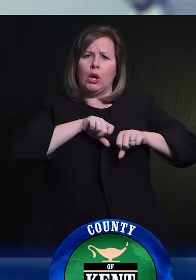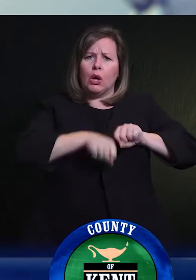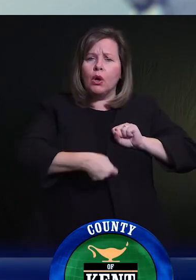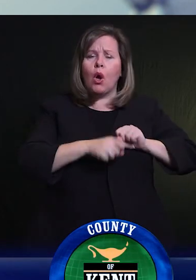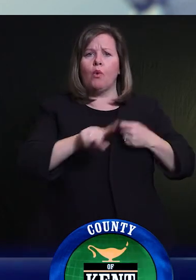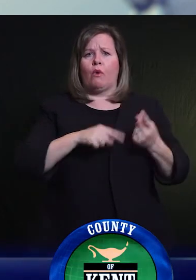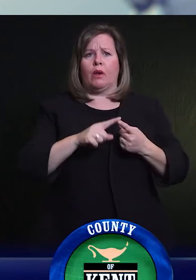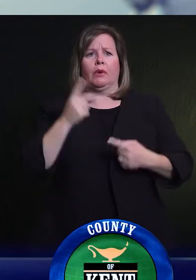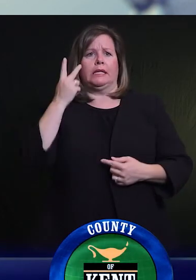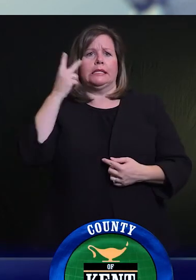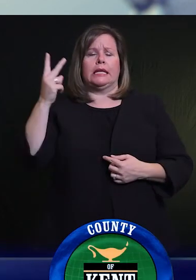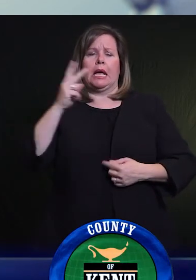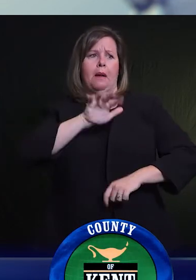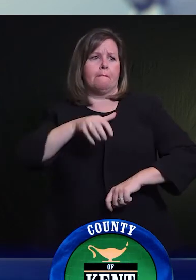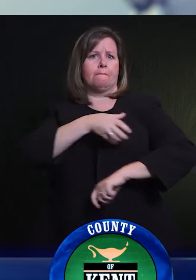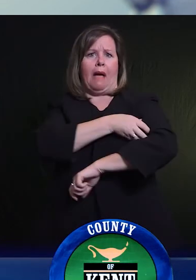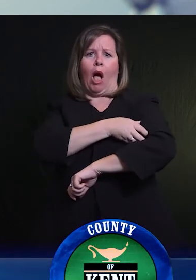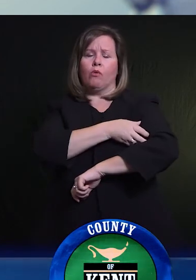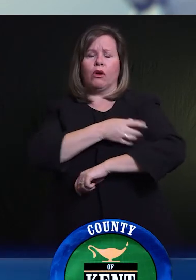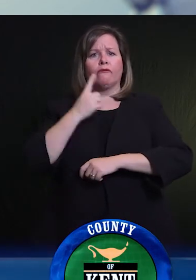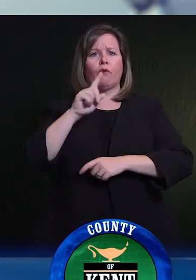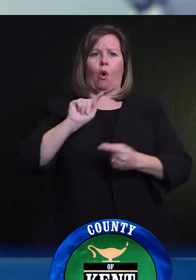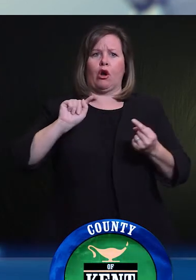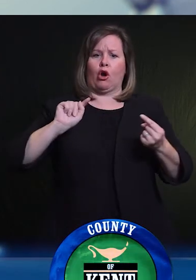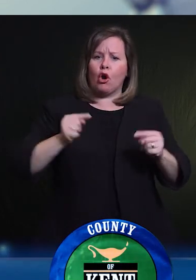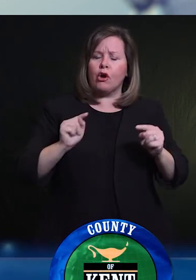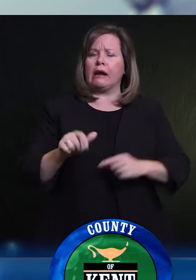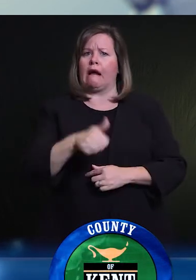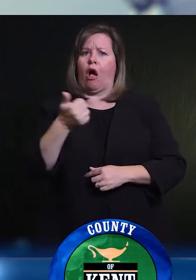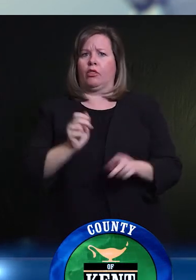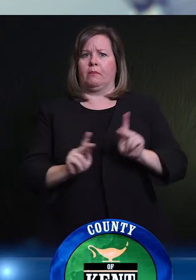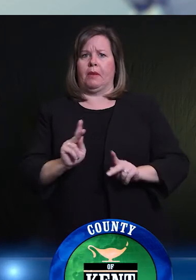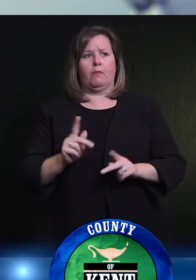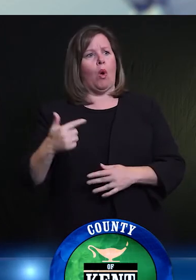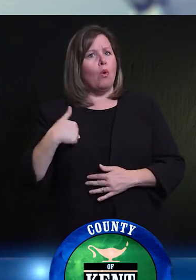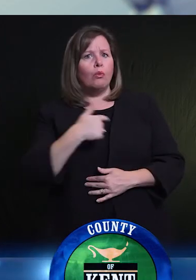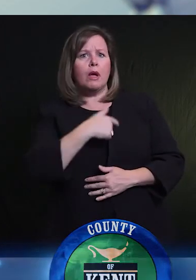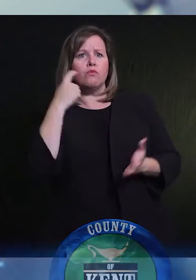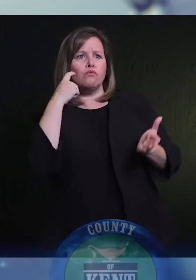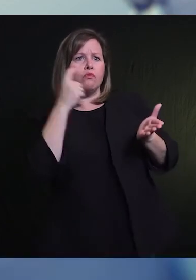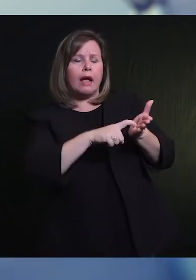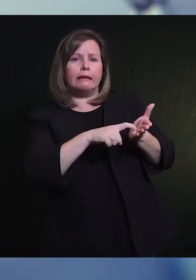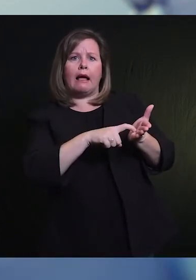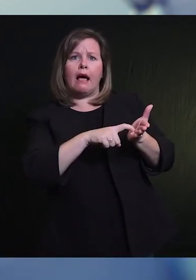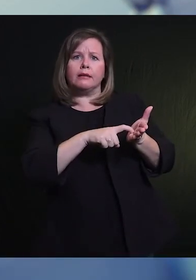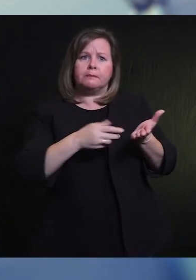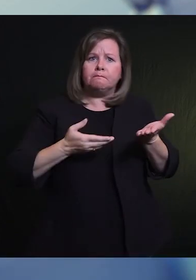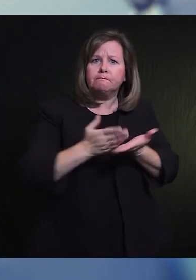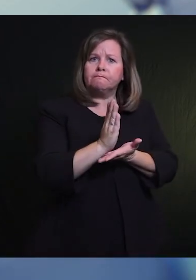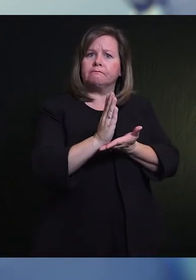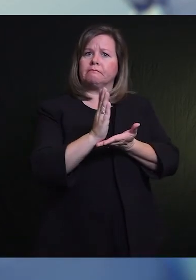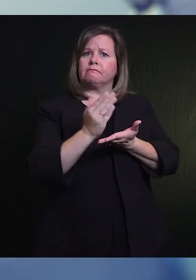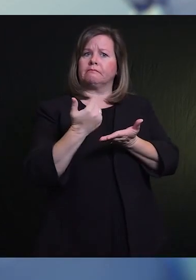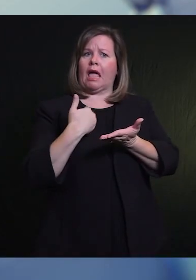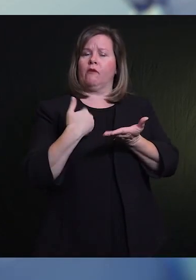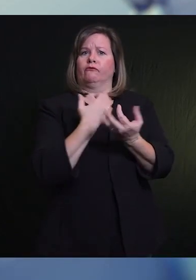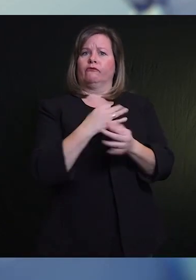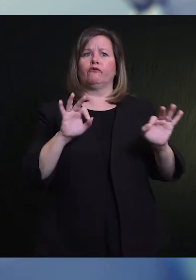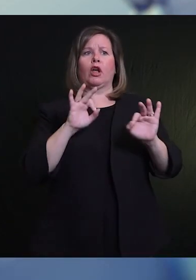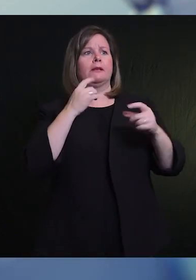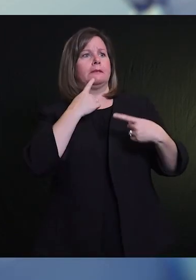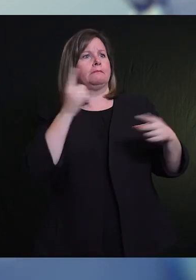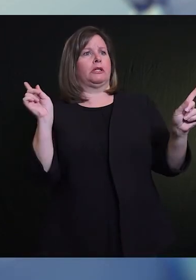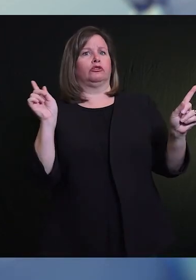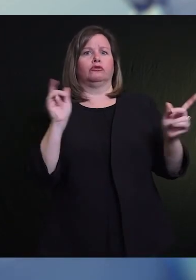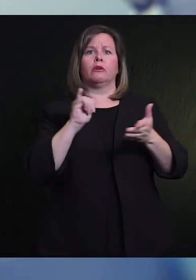depresión. Y reconocemos que el papel muy importante que tiene la protesta en una sociedad democrática. Sin embargo, tengo que